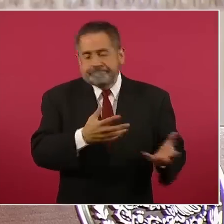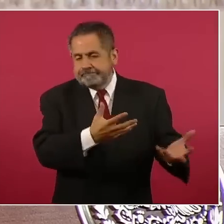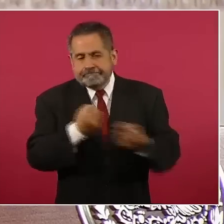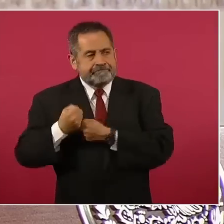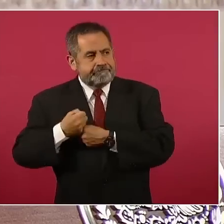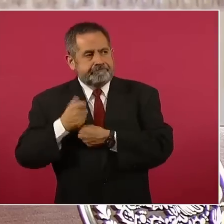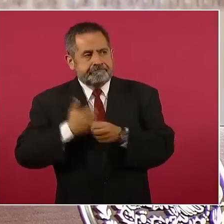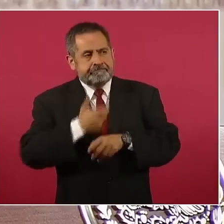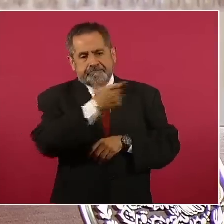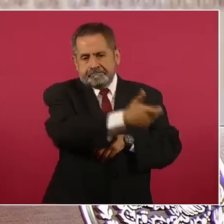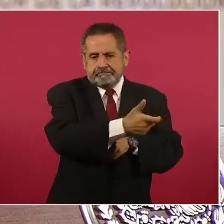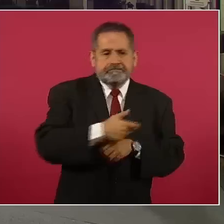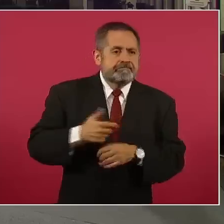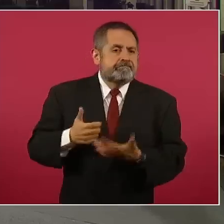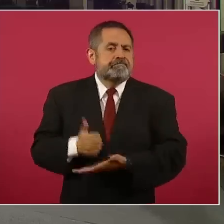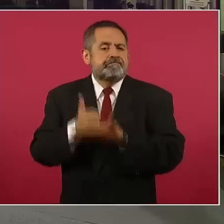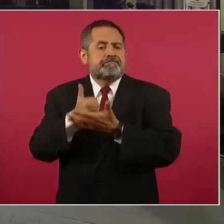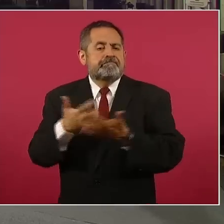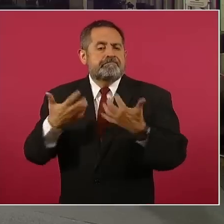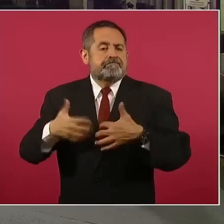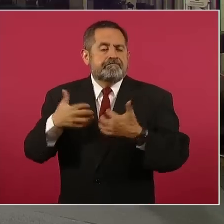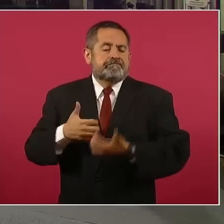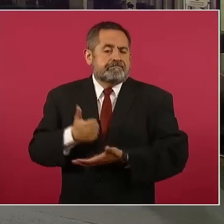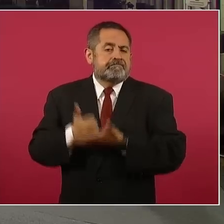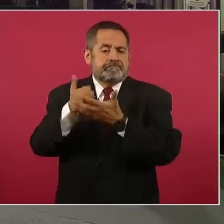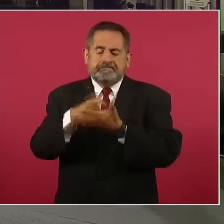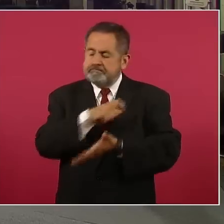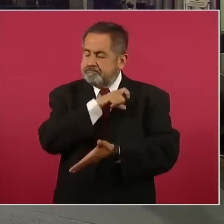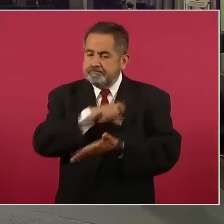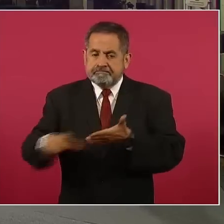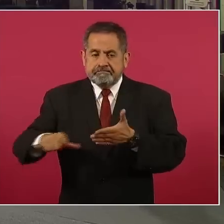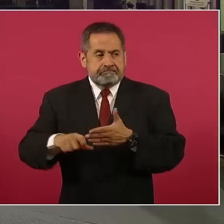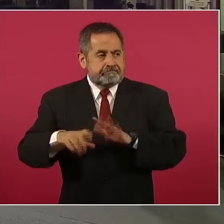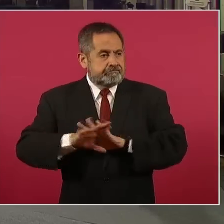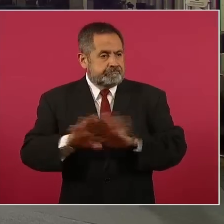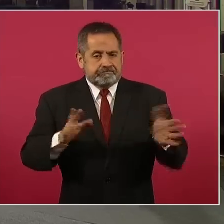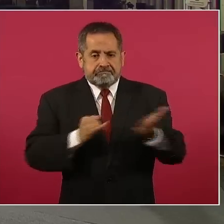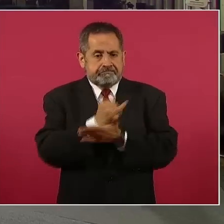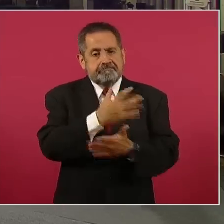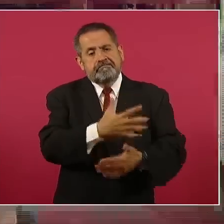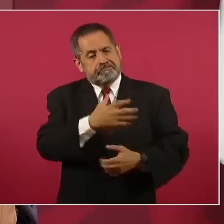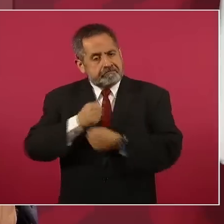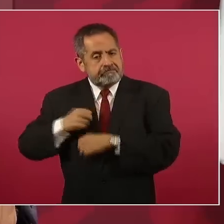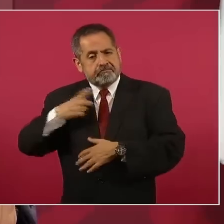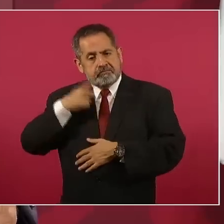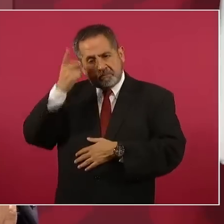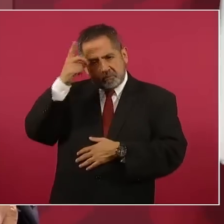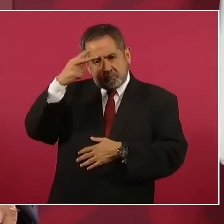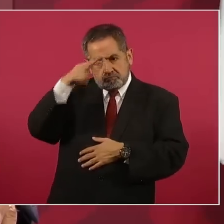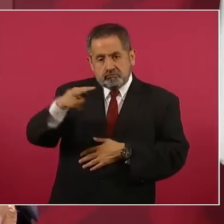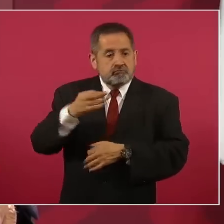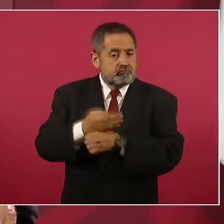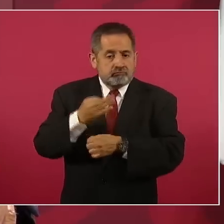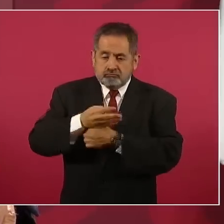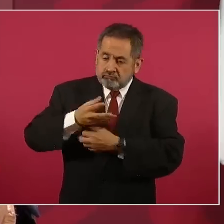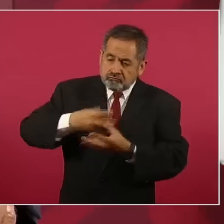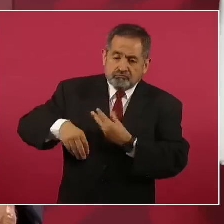porque se compró esa refinería y ahora estamos